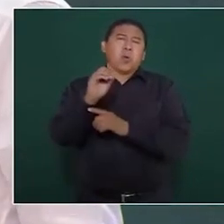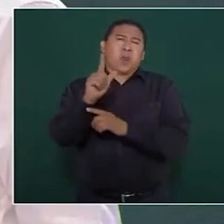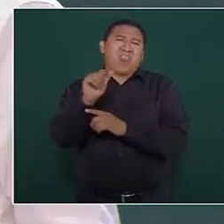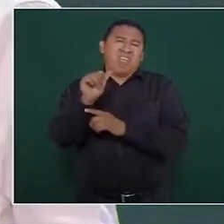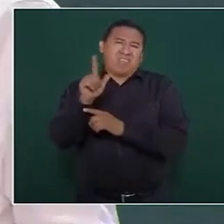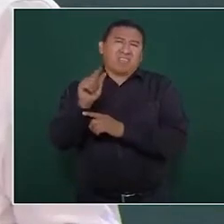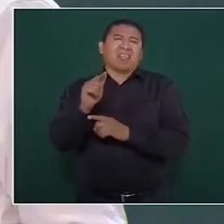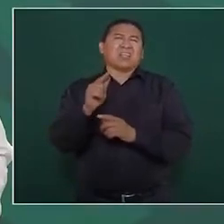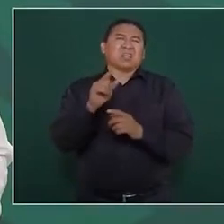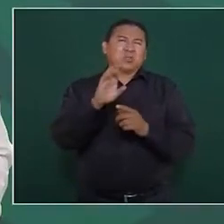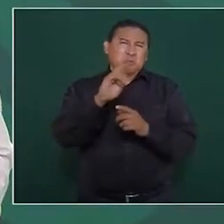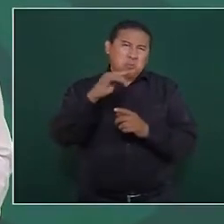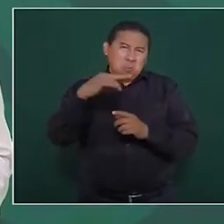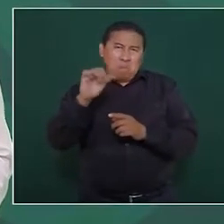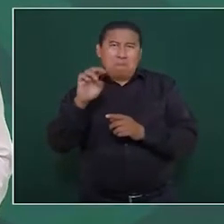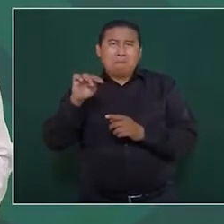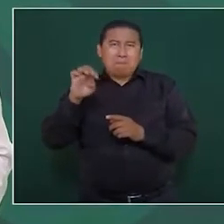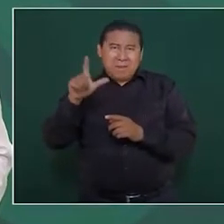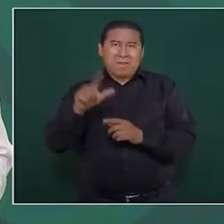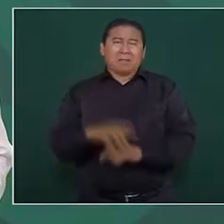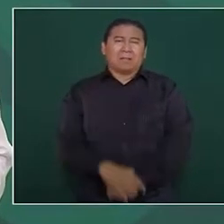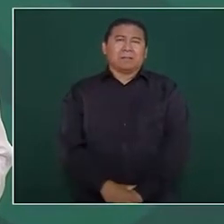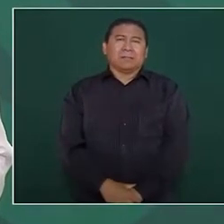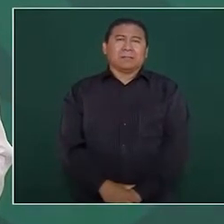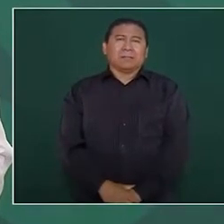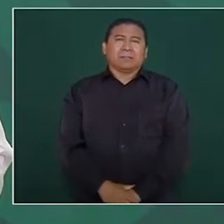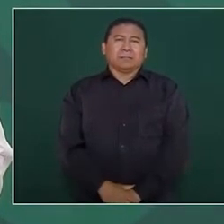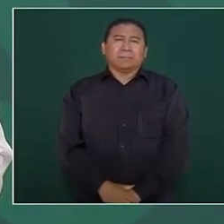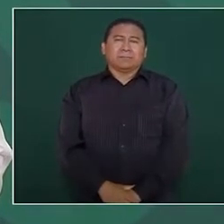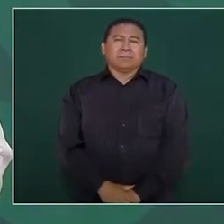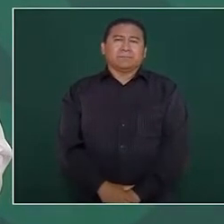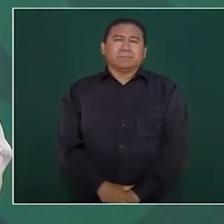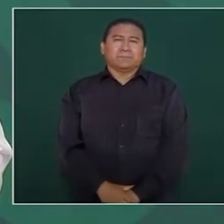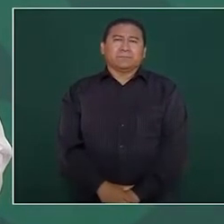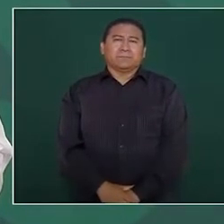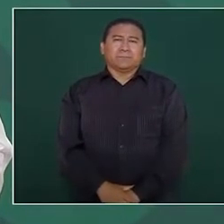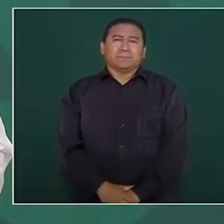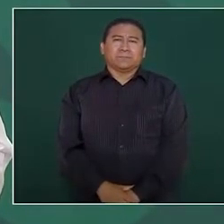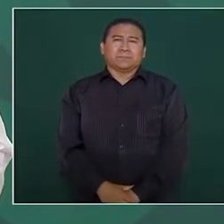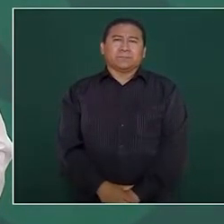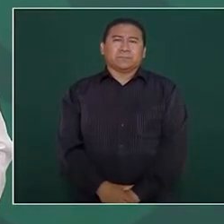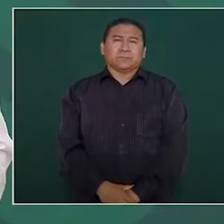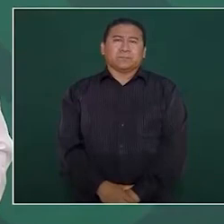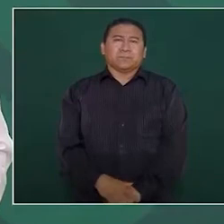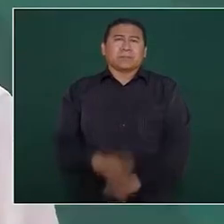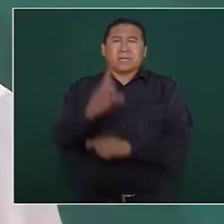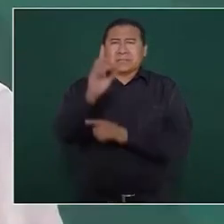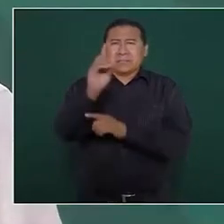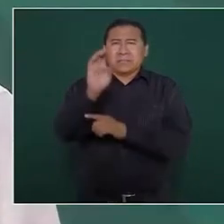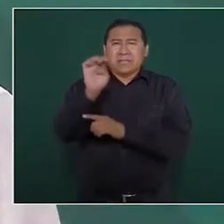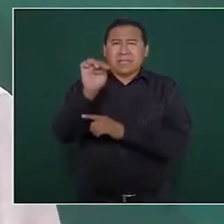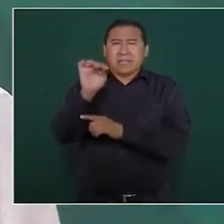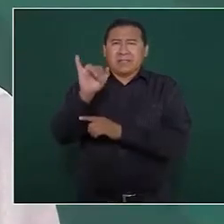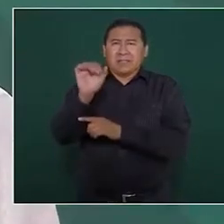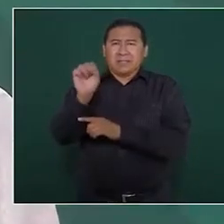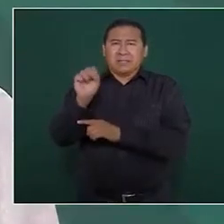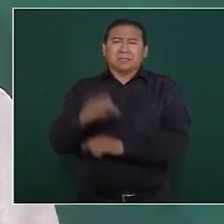Fumel este Denise Dreser